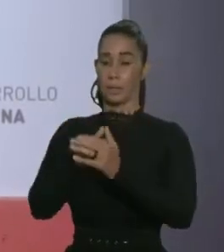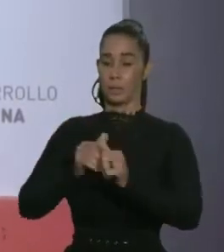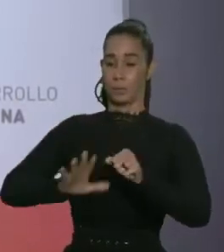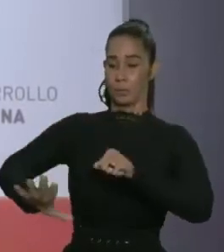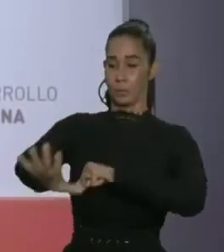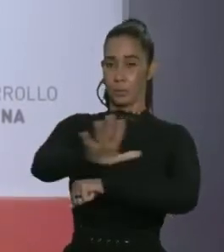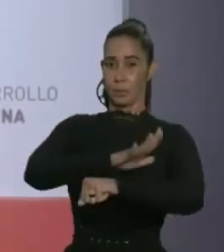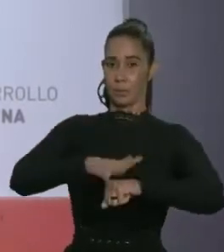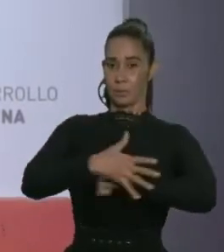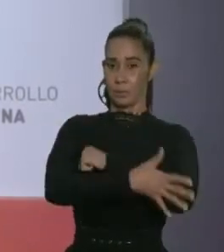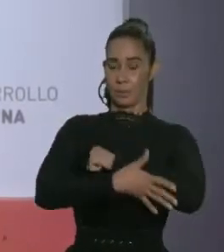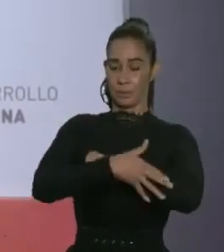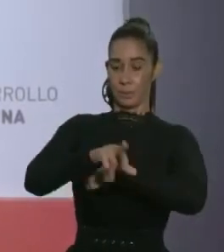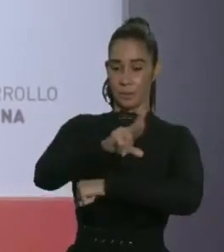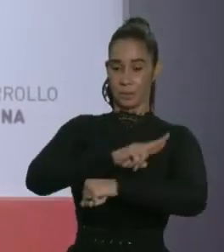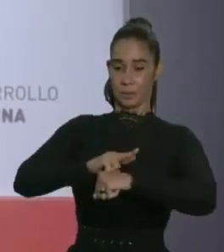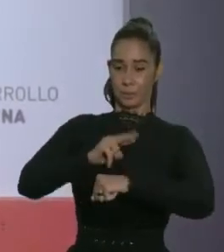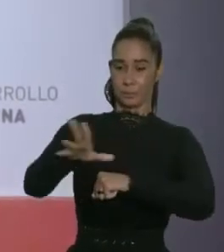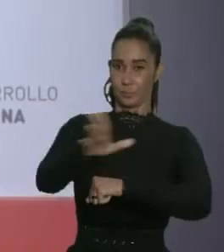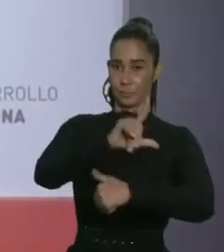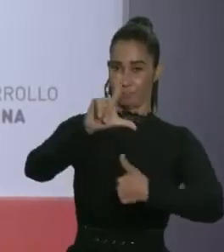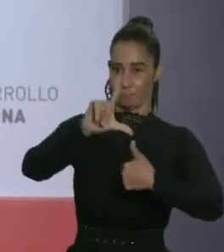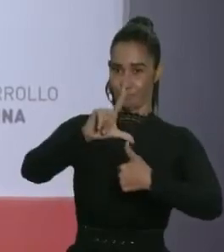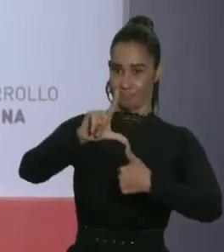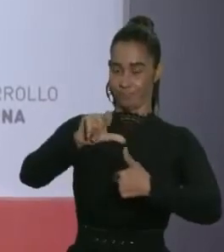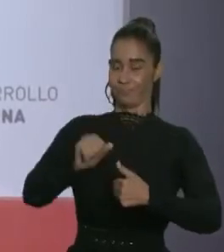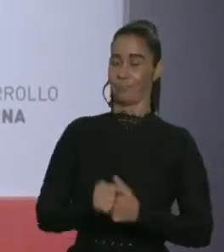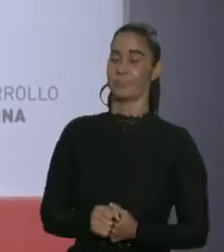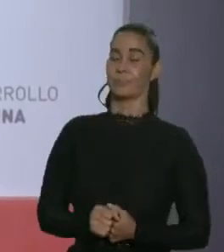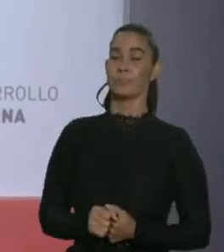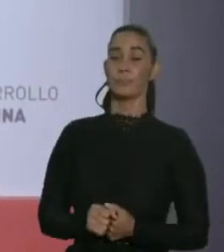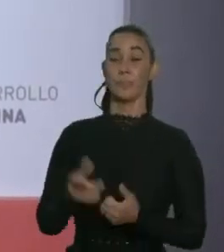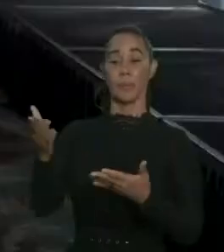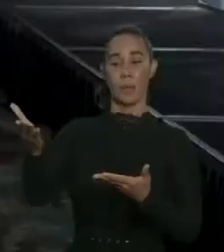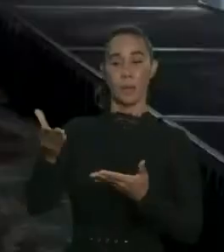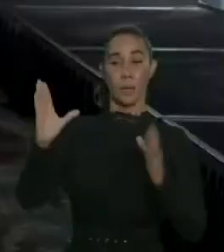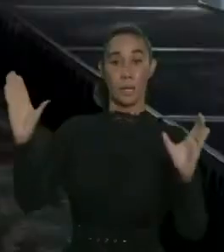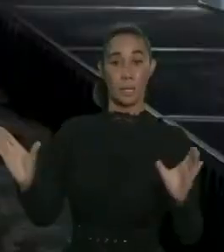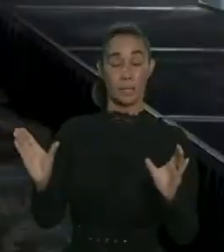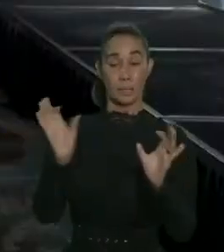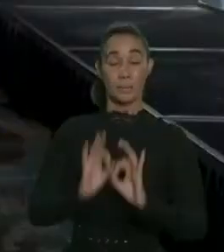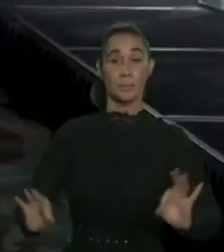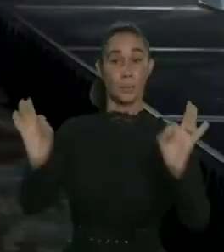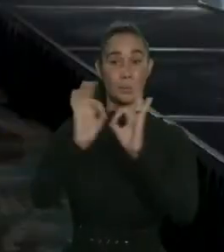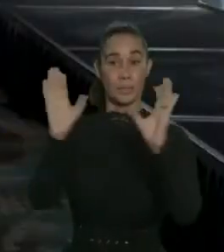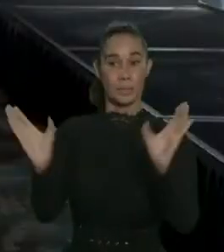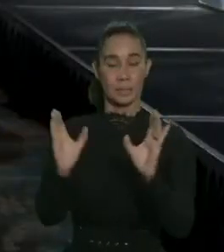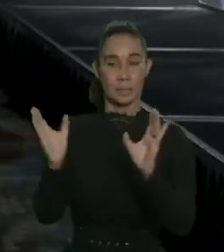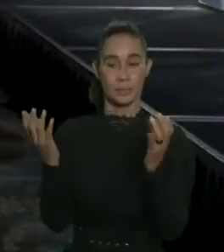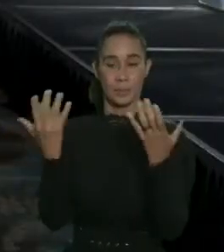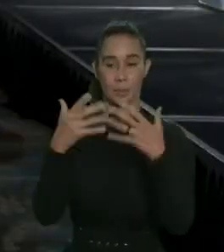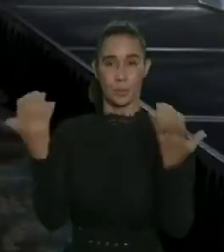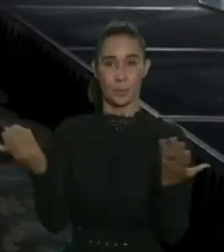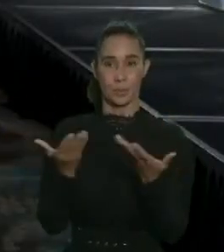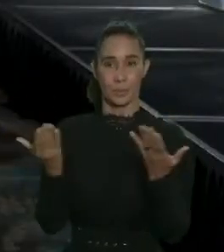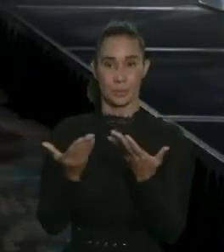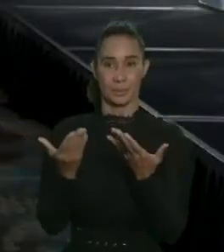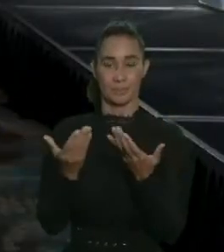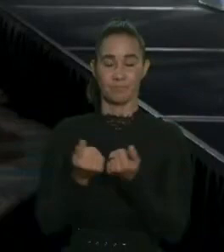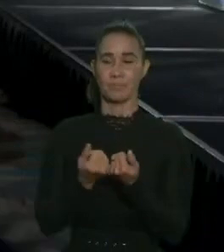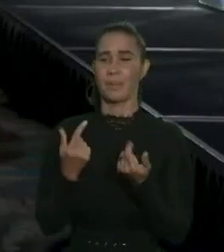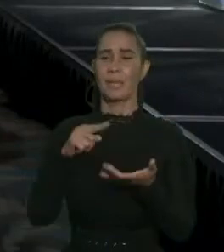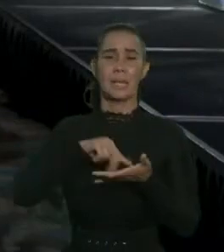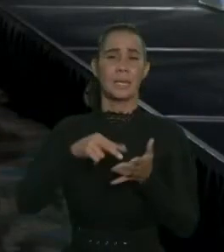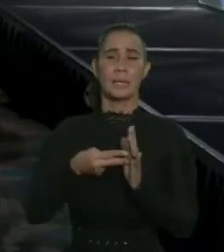occidental. En definitiva, acoger este importante encuentro de las ciudades de Latinoamérica representa